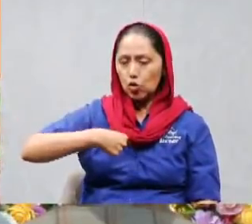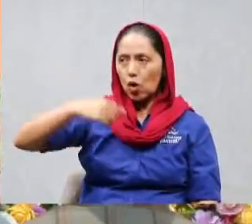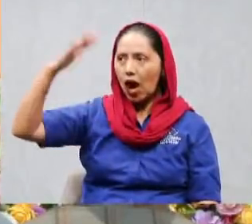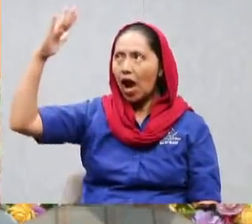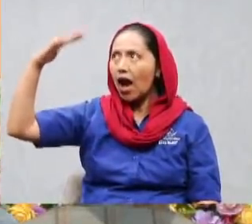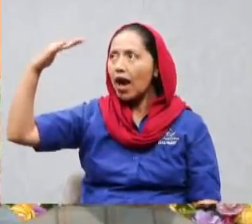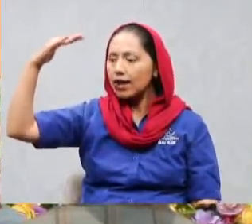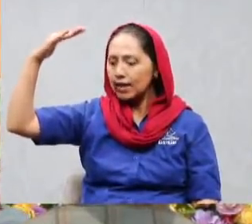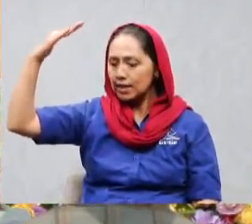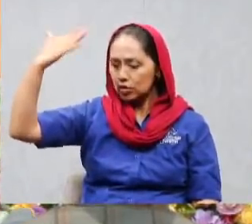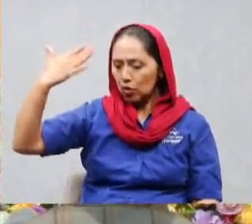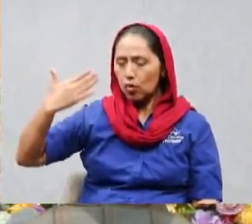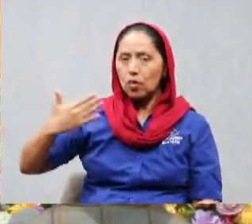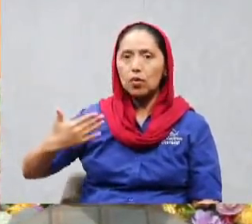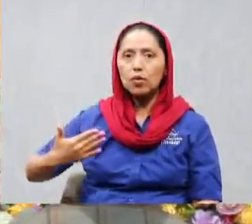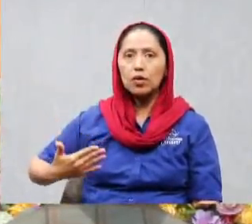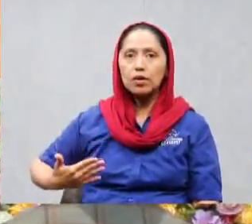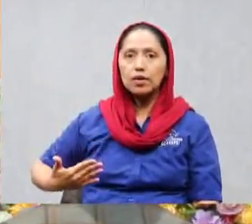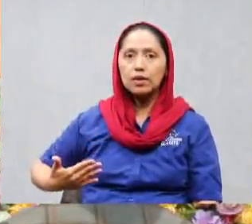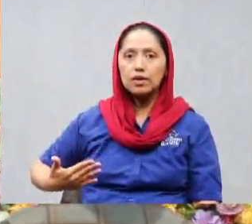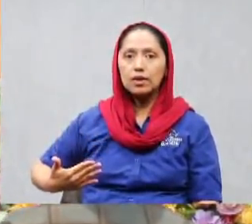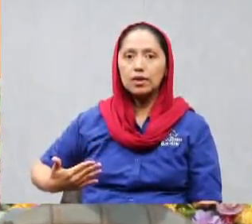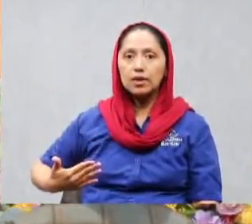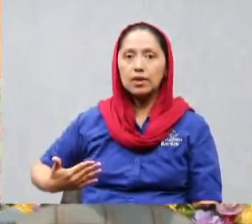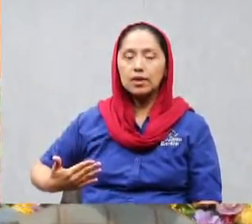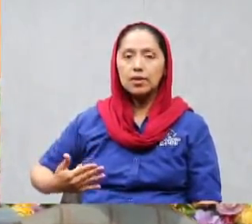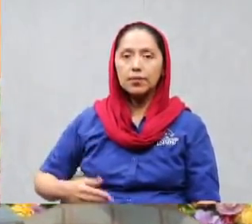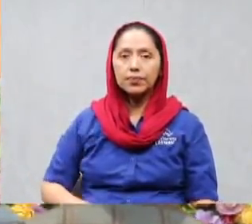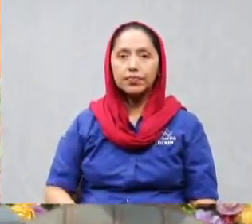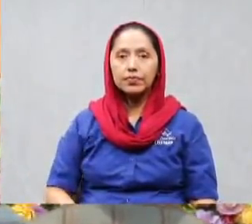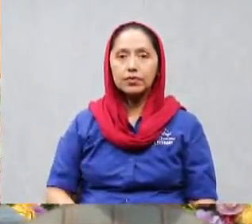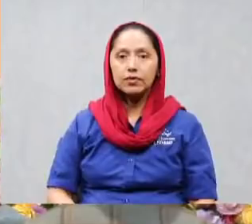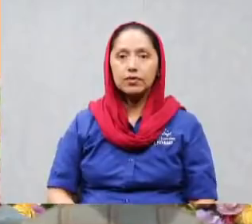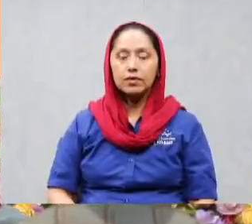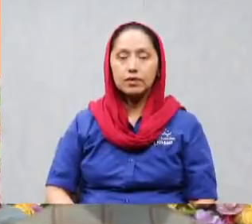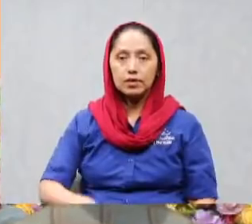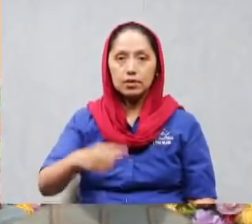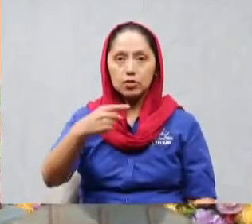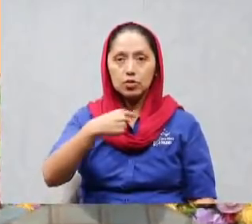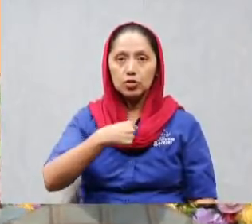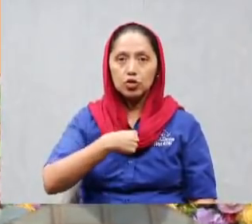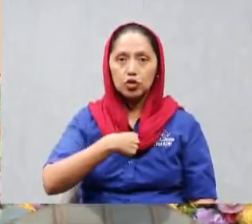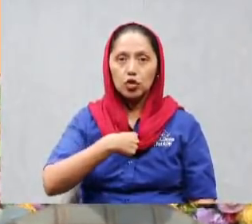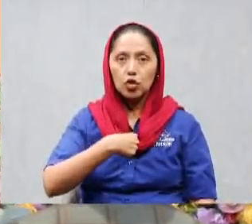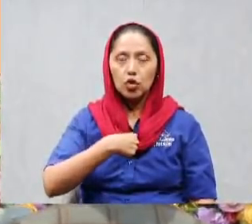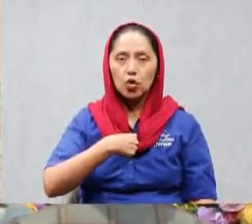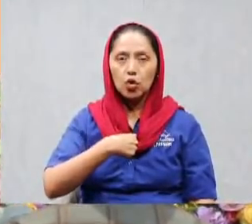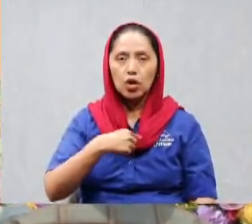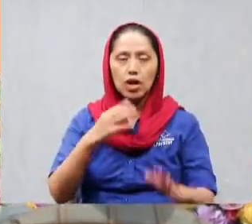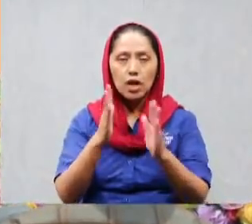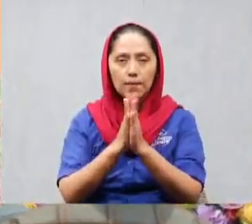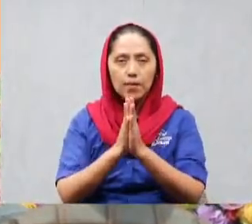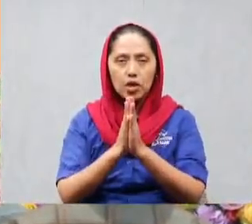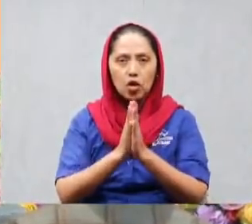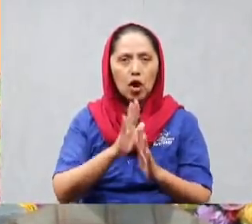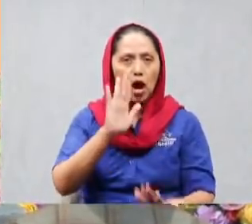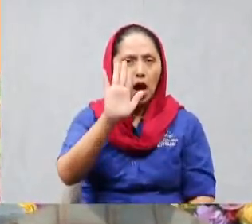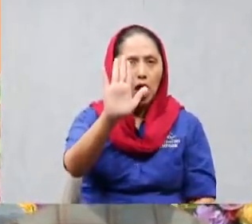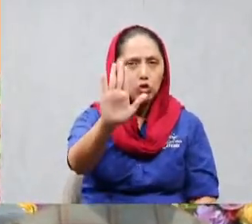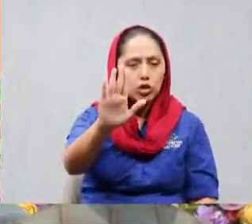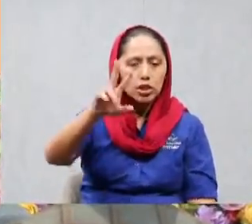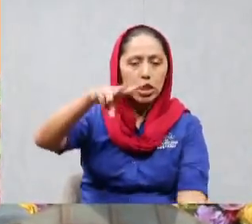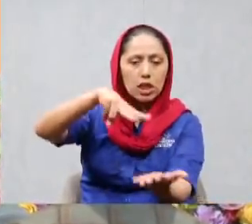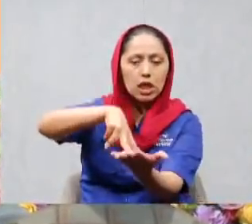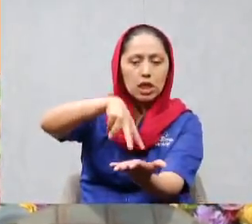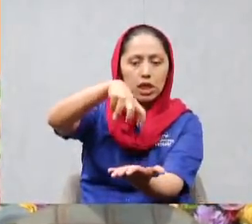aquí estoy yo hasta le pediría a usted que se postrara pero por cuestión